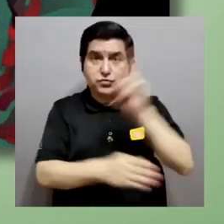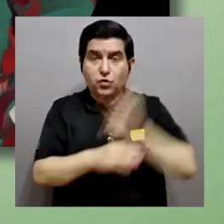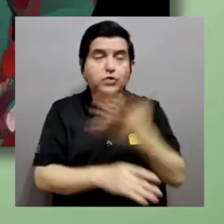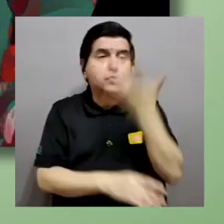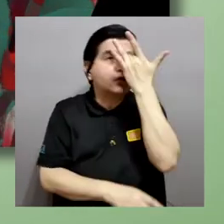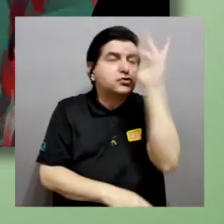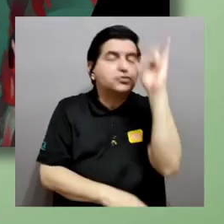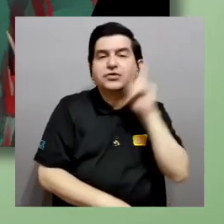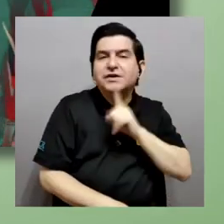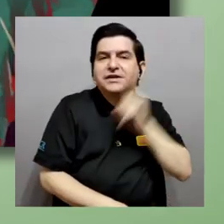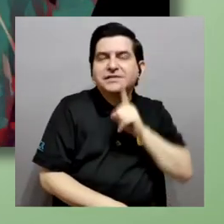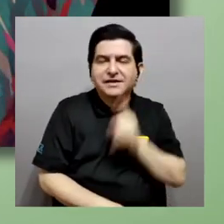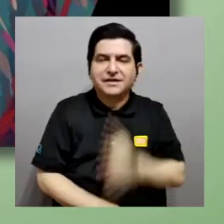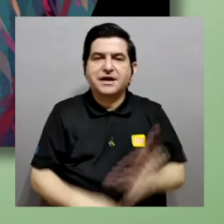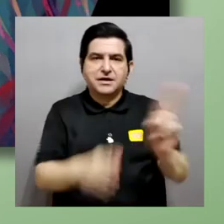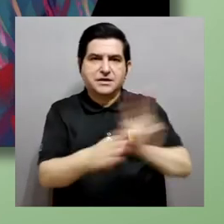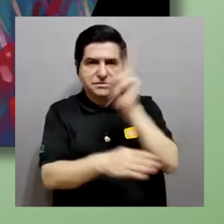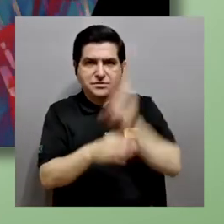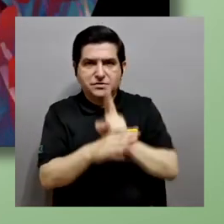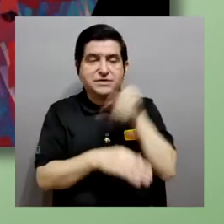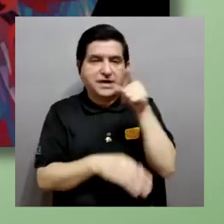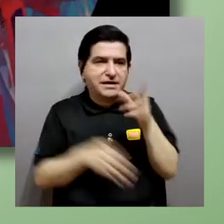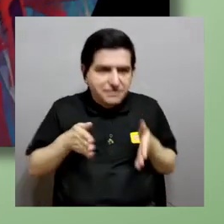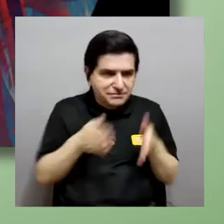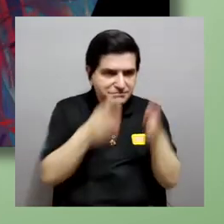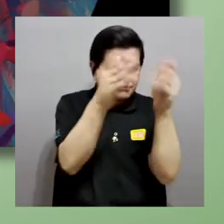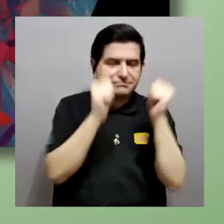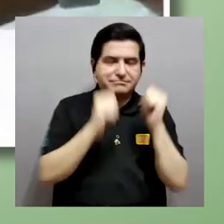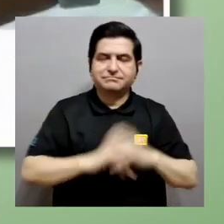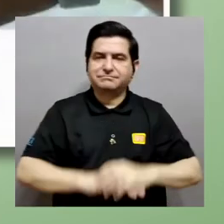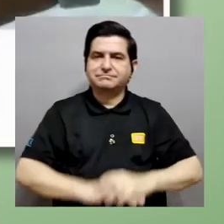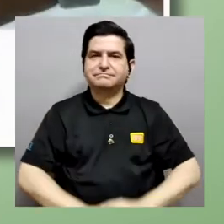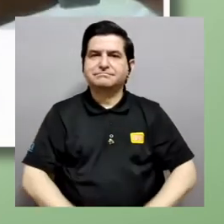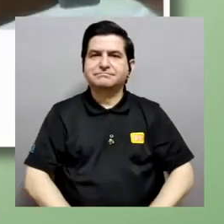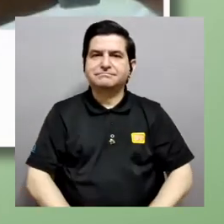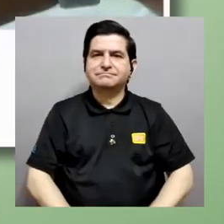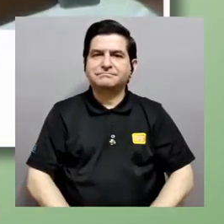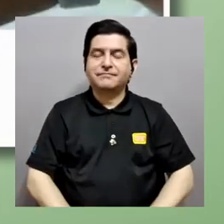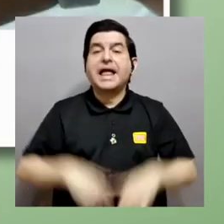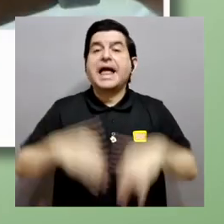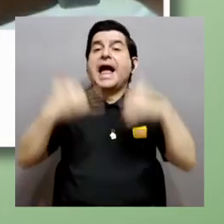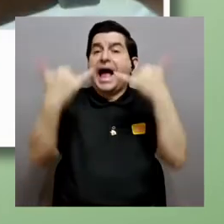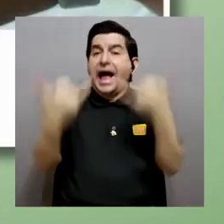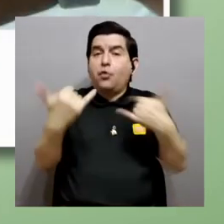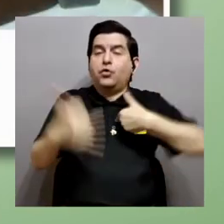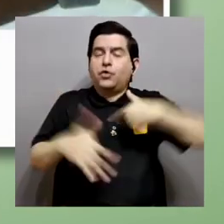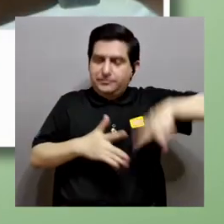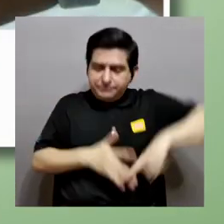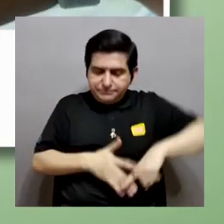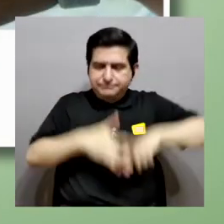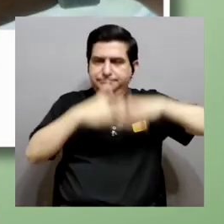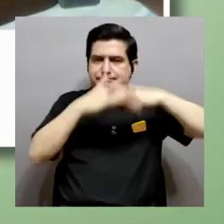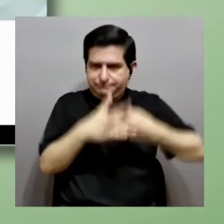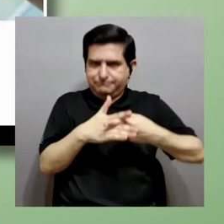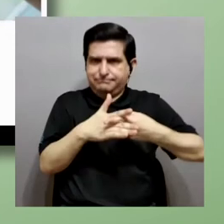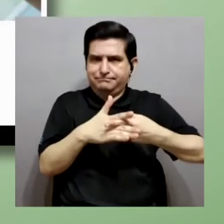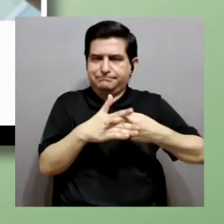utilizando la inteligencia artificial en esta dirección ahora quisiera empezar